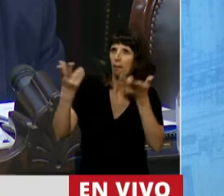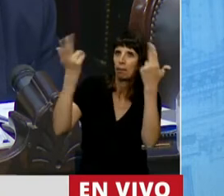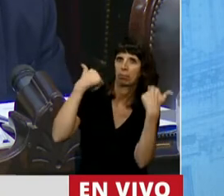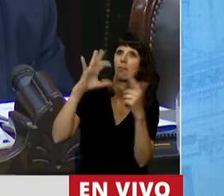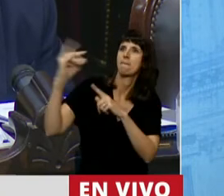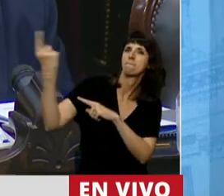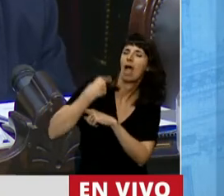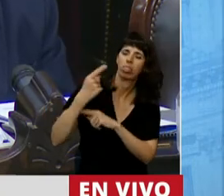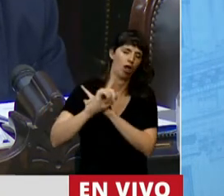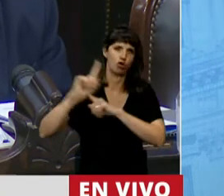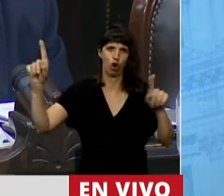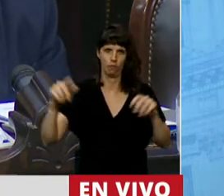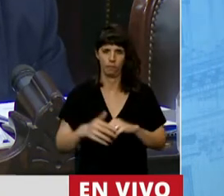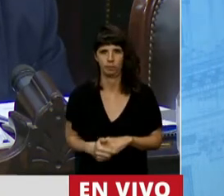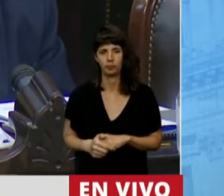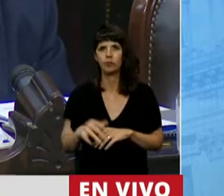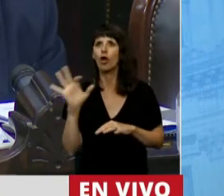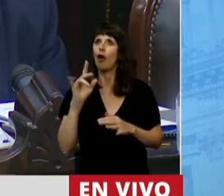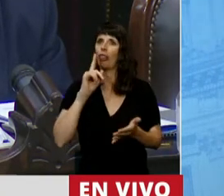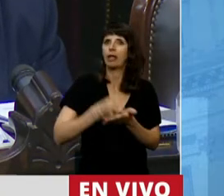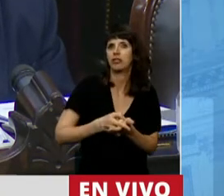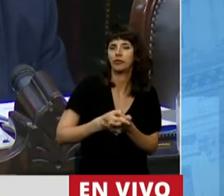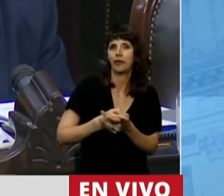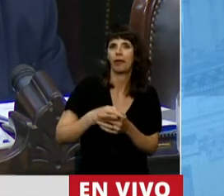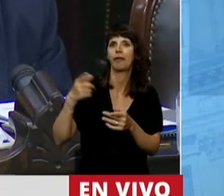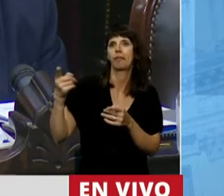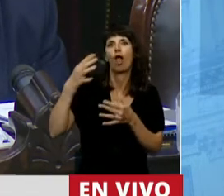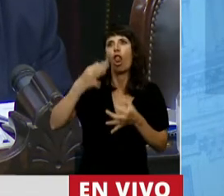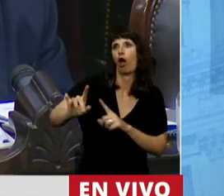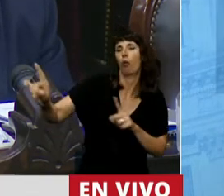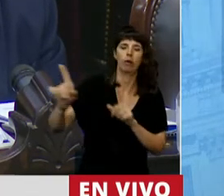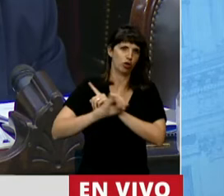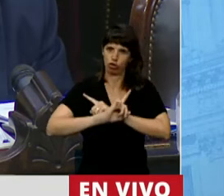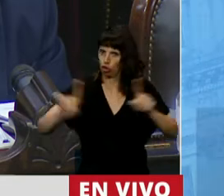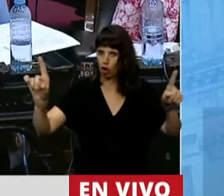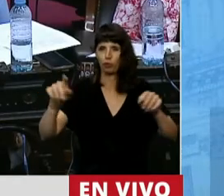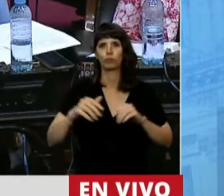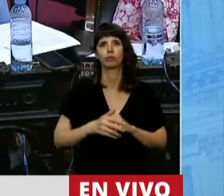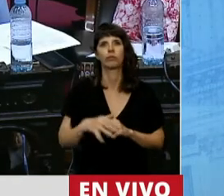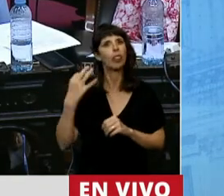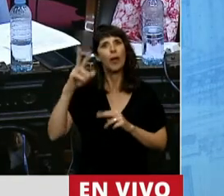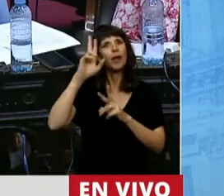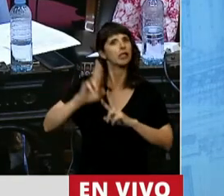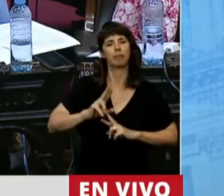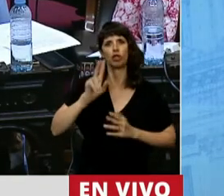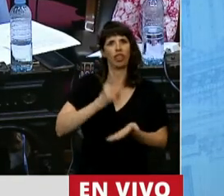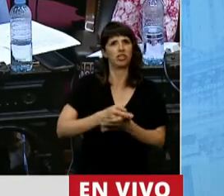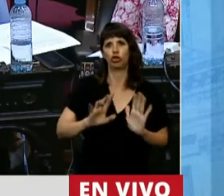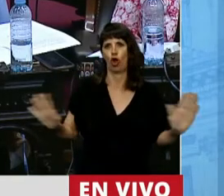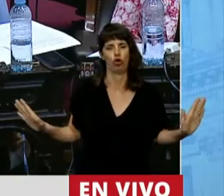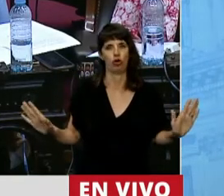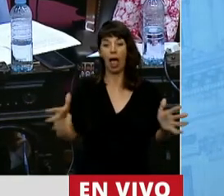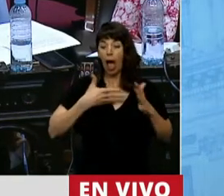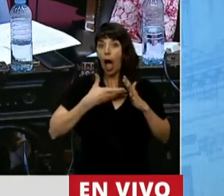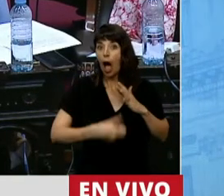y que nuestras decisiones no sean respetadas. Como ya se ha dicho aquí, los abortos clandestinos,